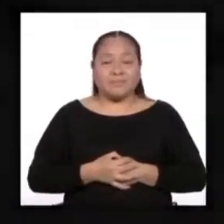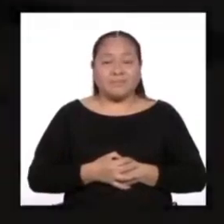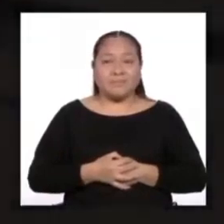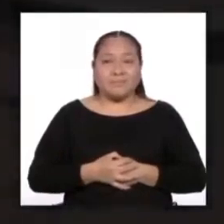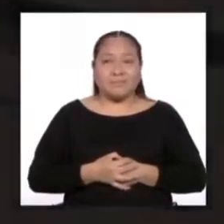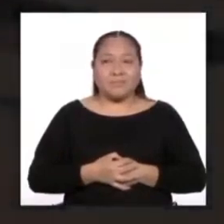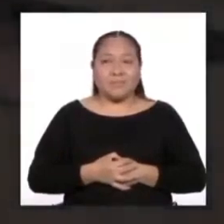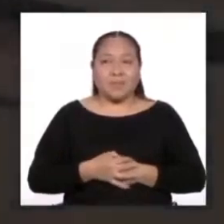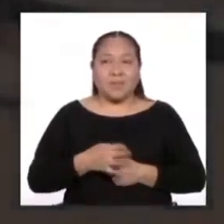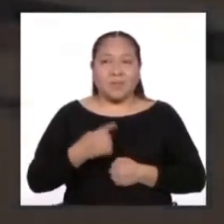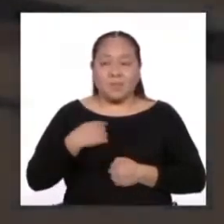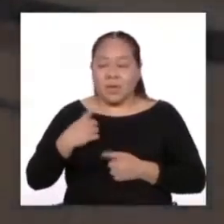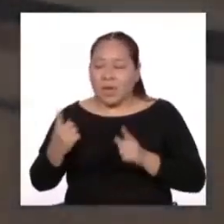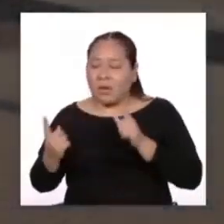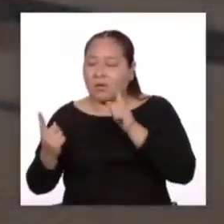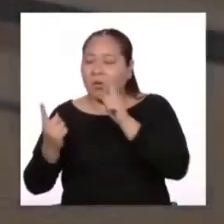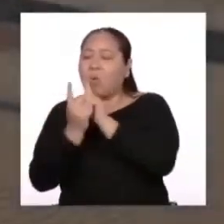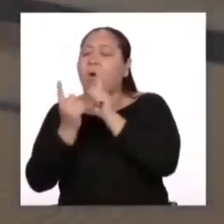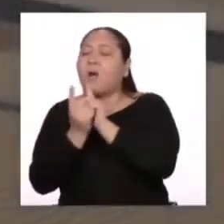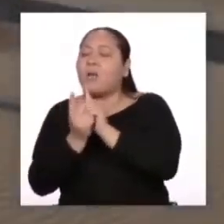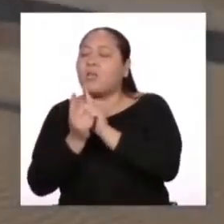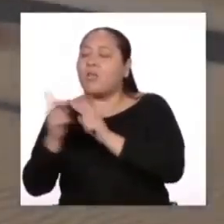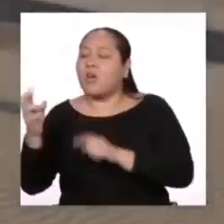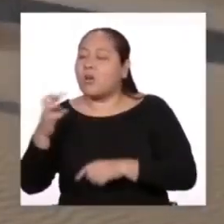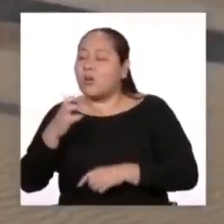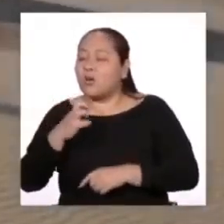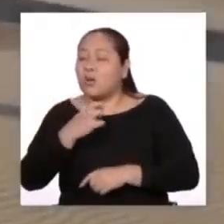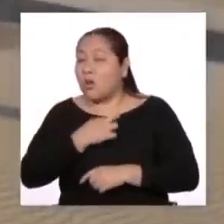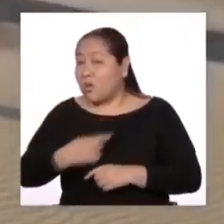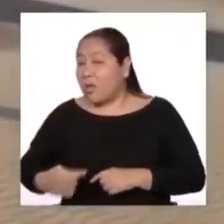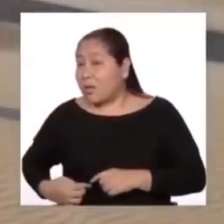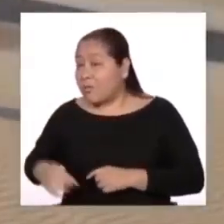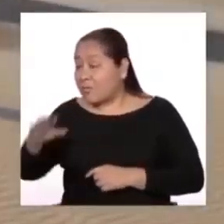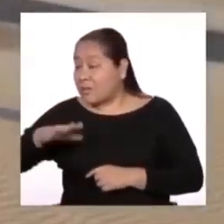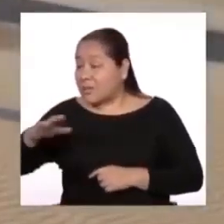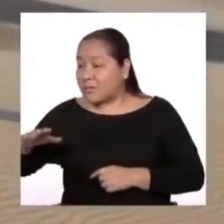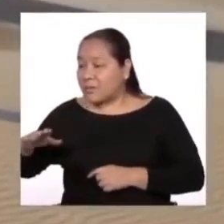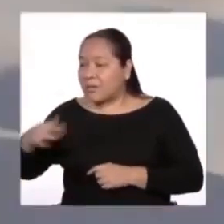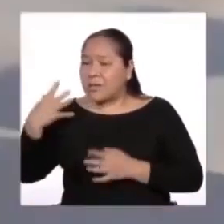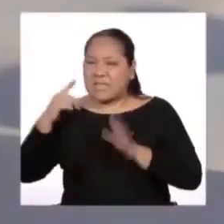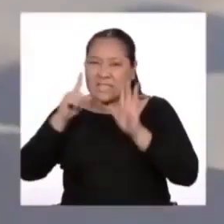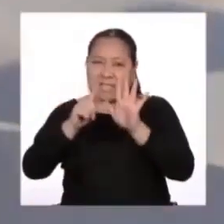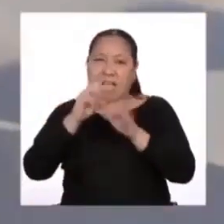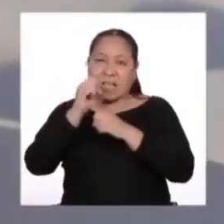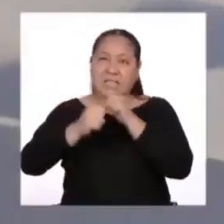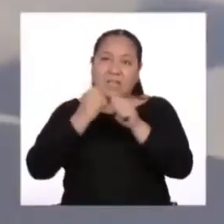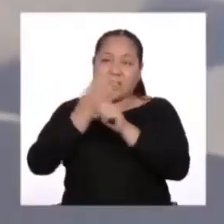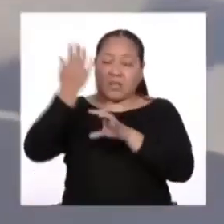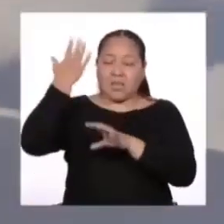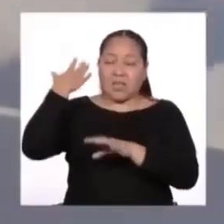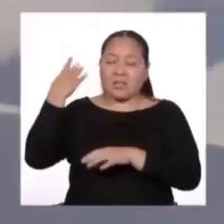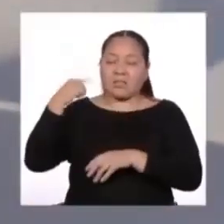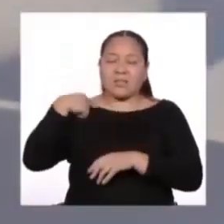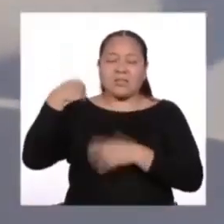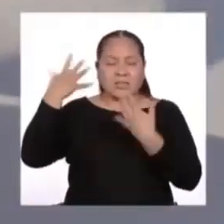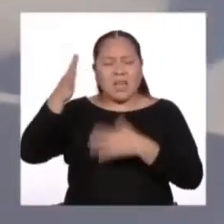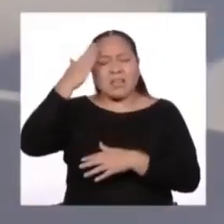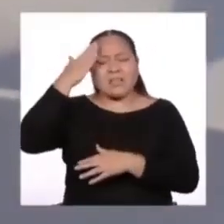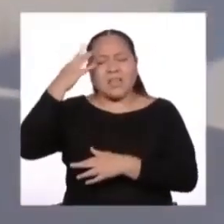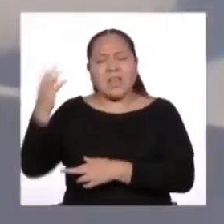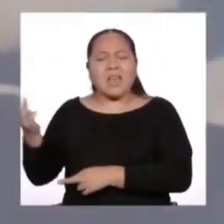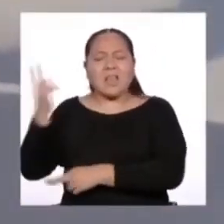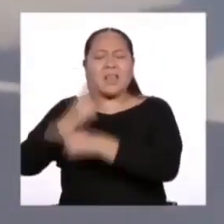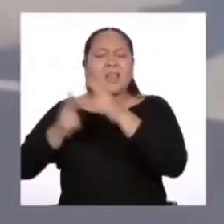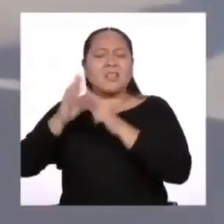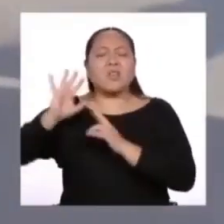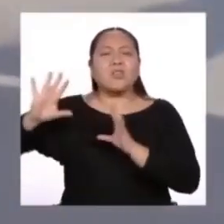Mi encuentro con el principito fue hace ya seis años. Sé que ha regresado a su planeta y sé que ninguna persona mayor considerará